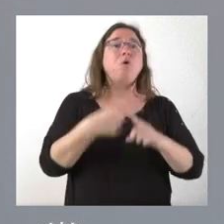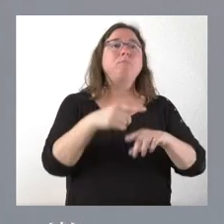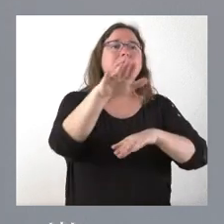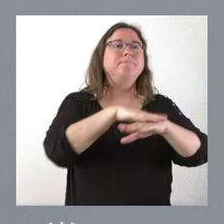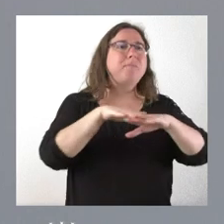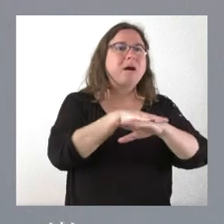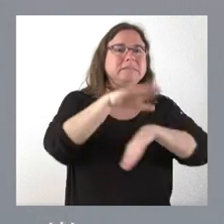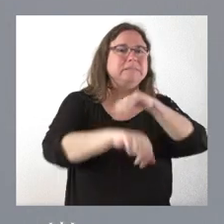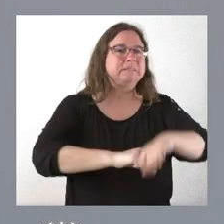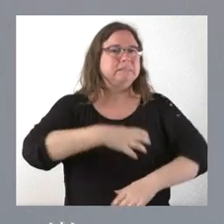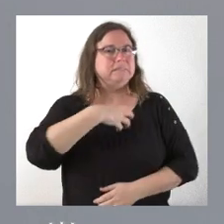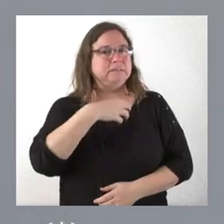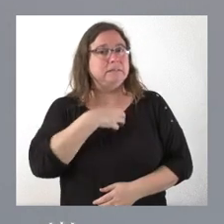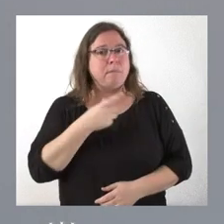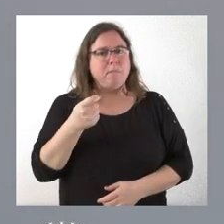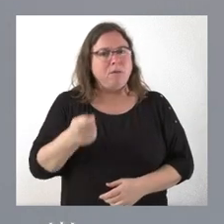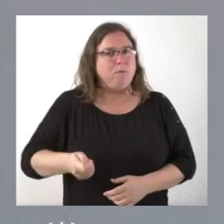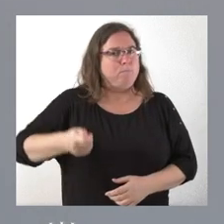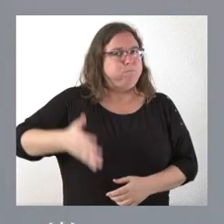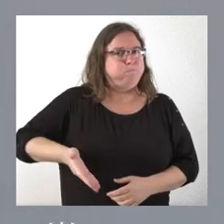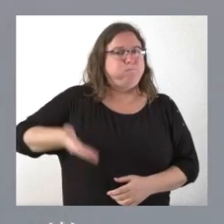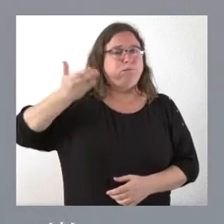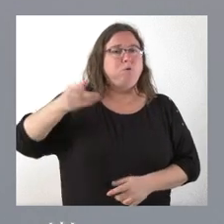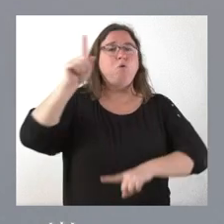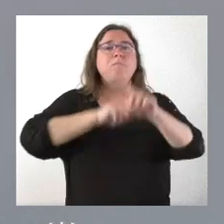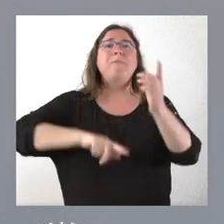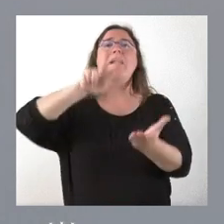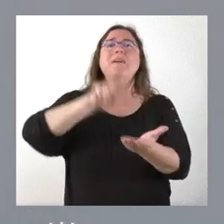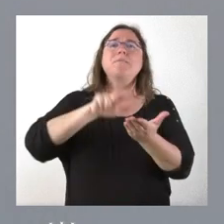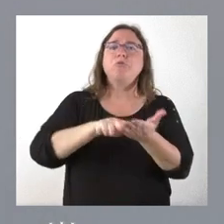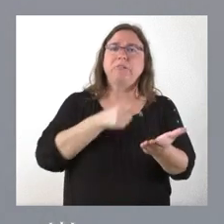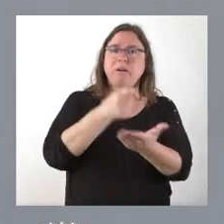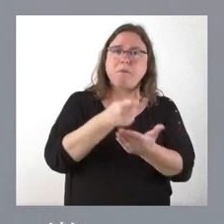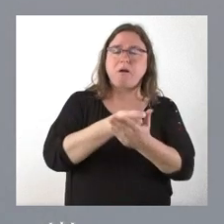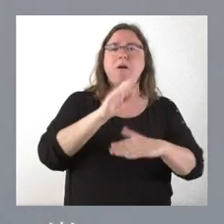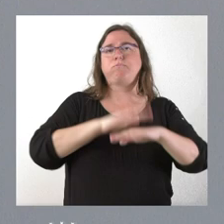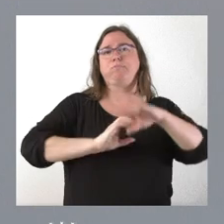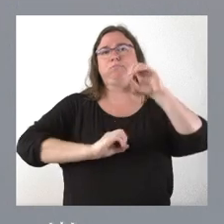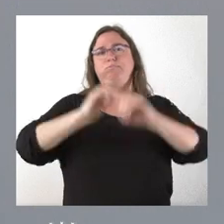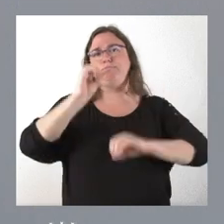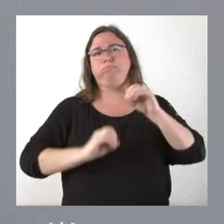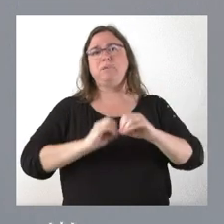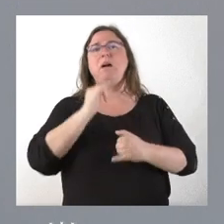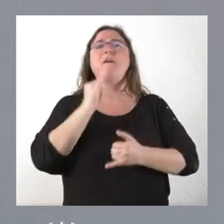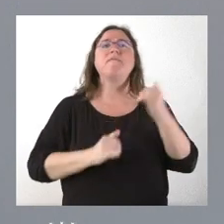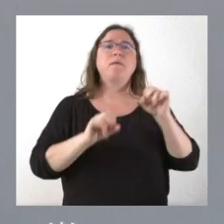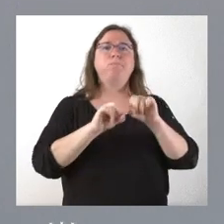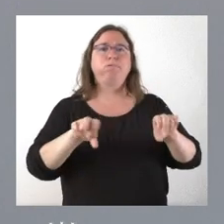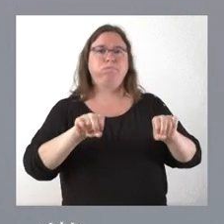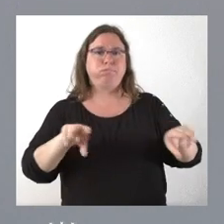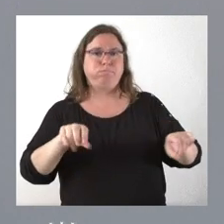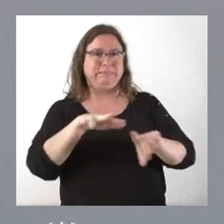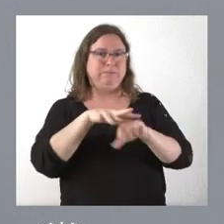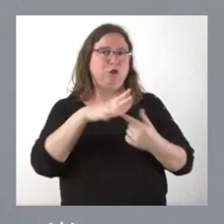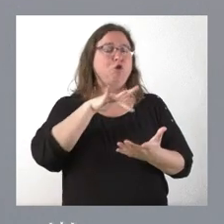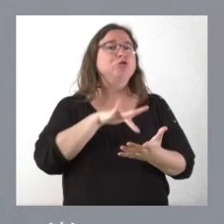incremento de los precios, con los problemas del pago de las hipotecas en un contexto de subida de los tipos de interés, que se acrecientan, lógicamente, a este contexto que hemos vivido en este